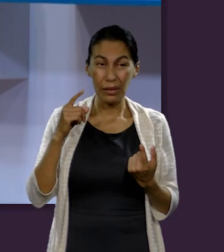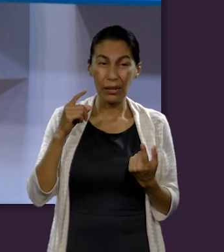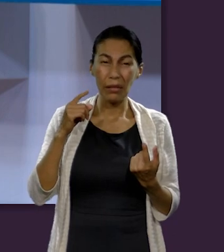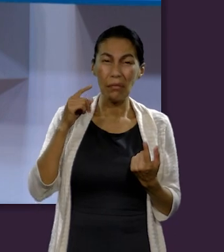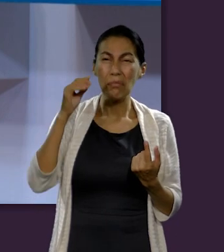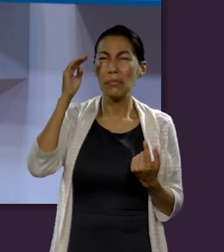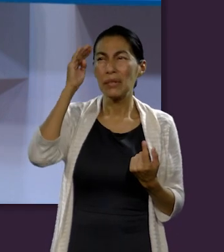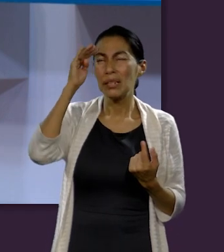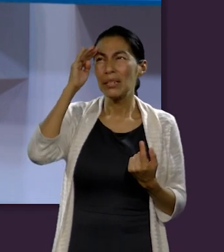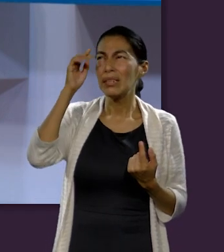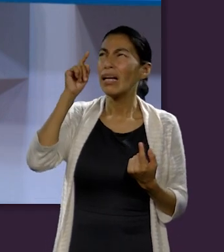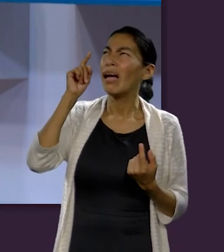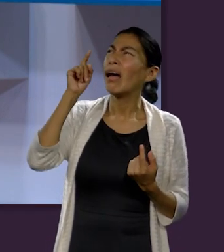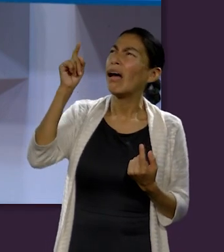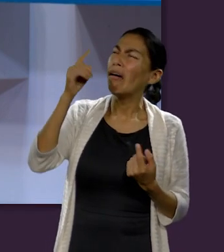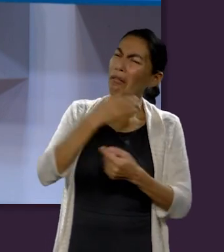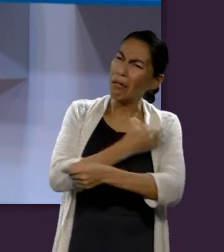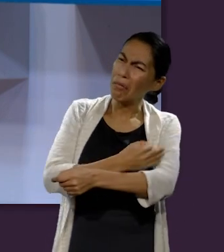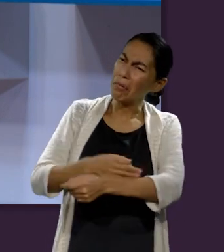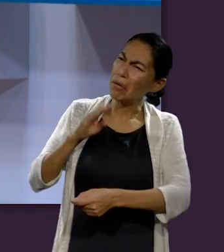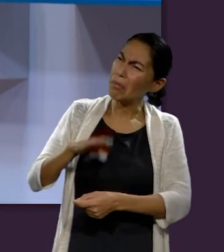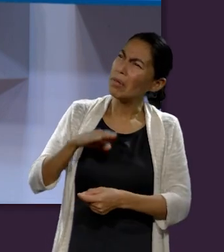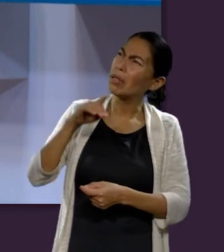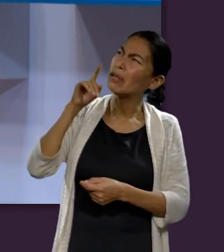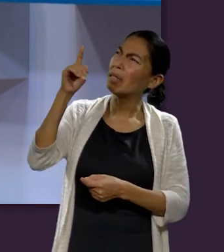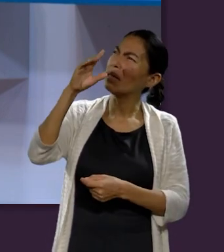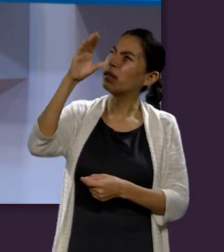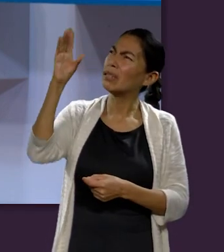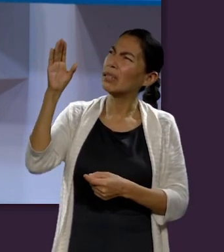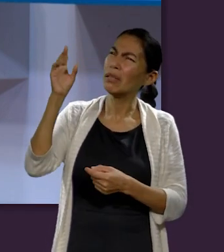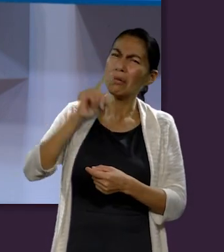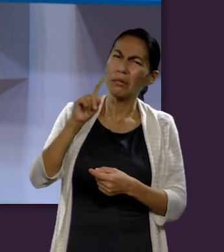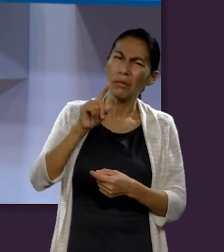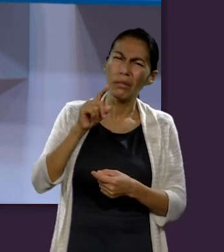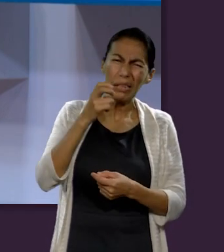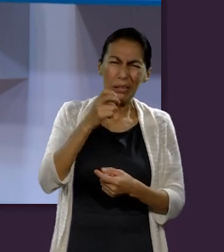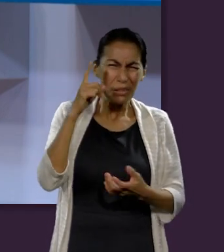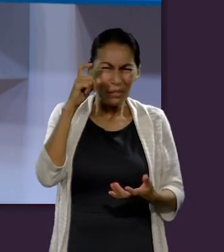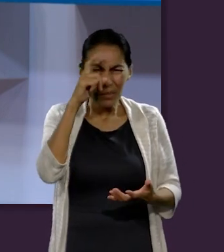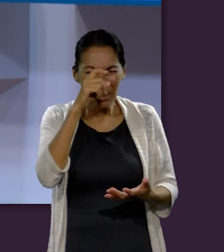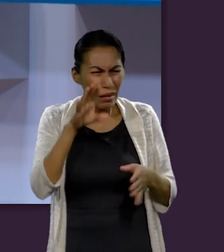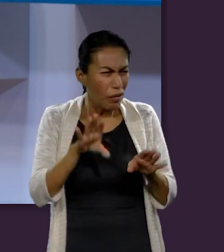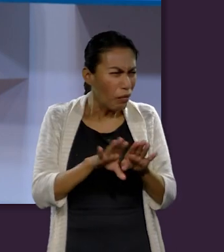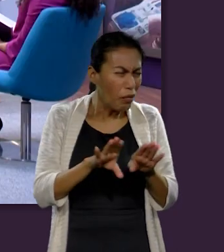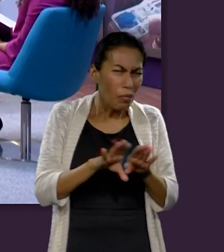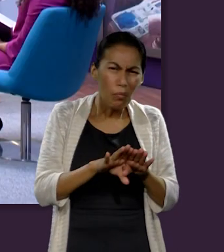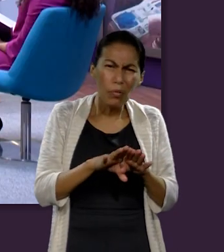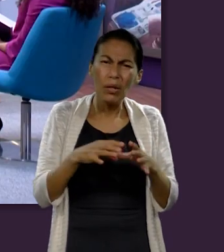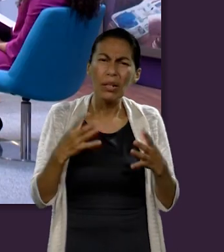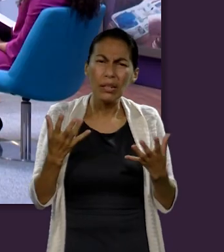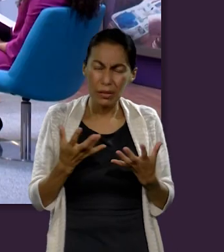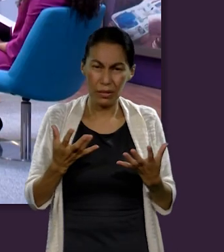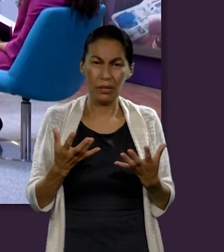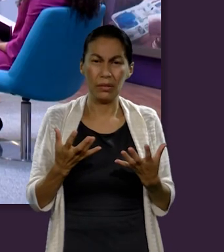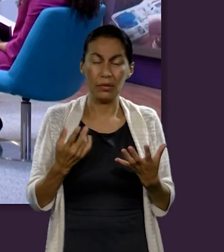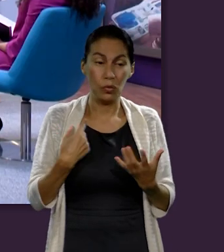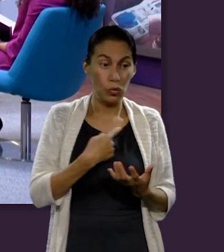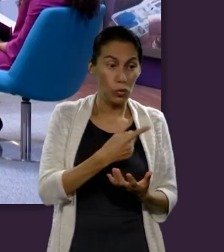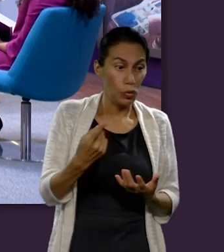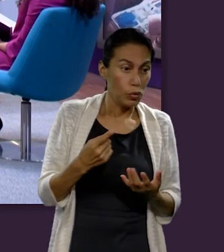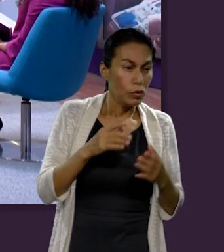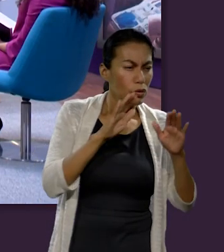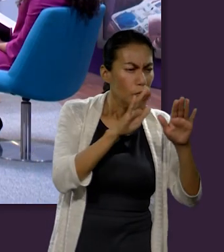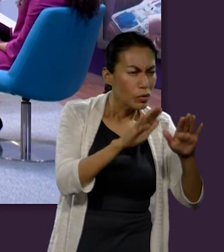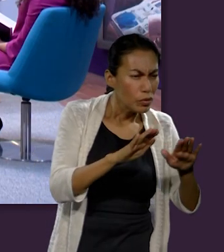difícil imaginar que su pariente muerto no está en el cielo en este momento ¿cómo podemos